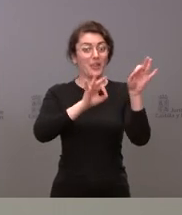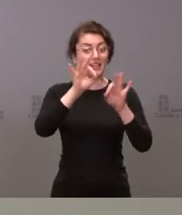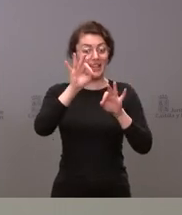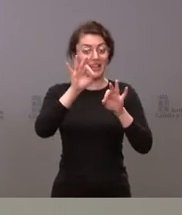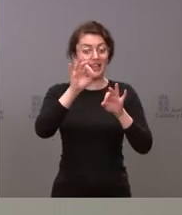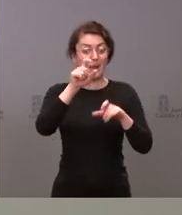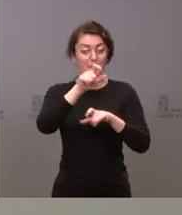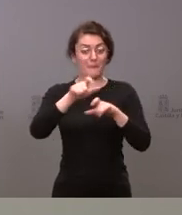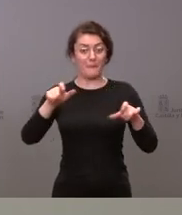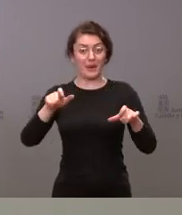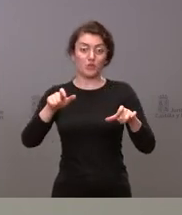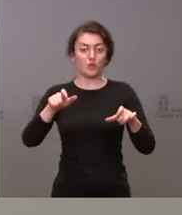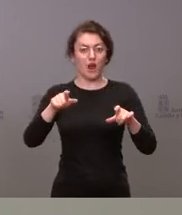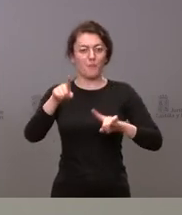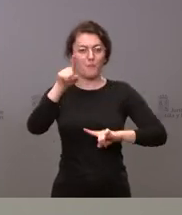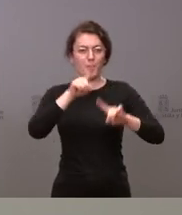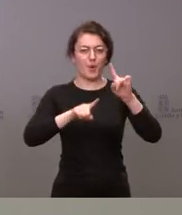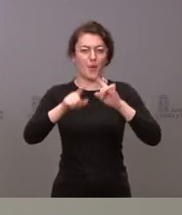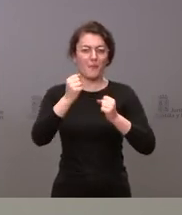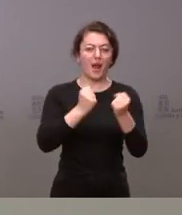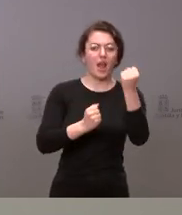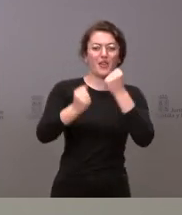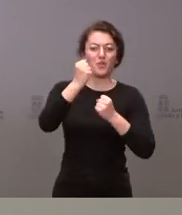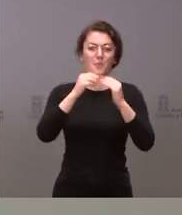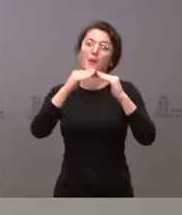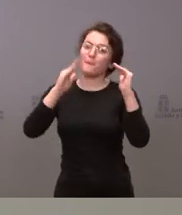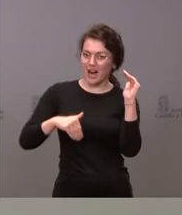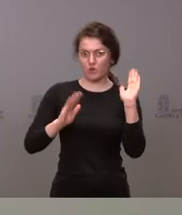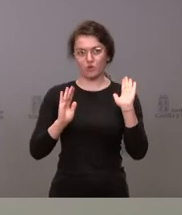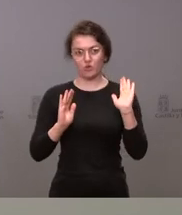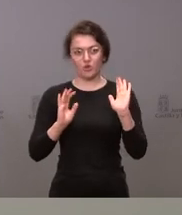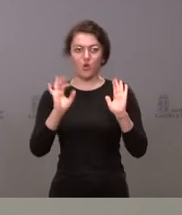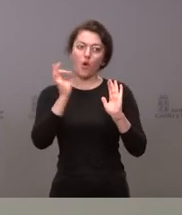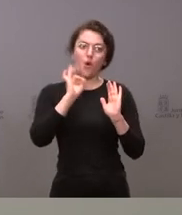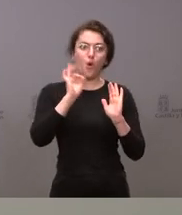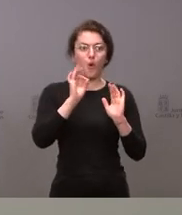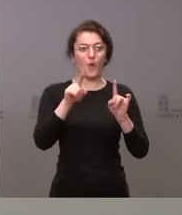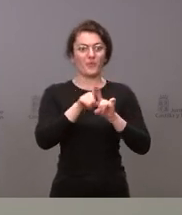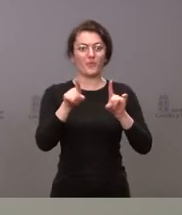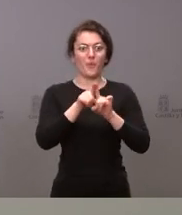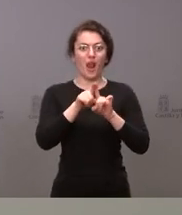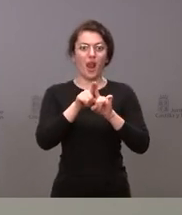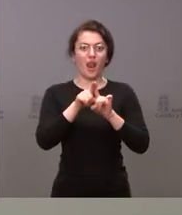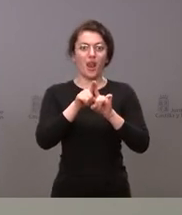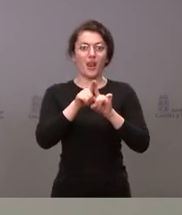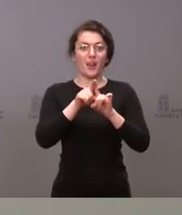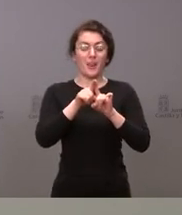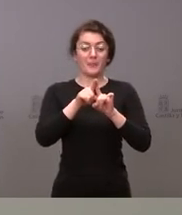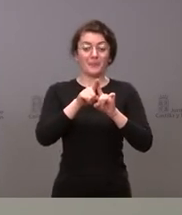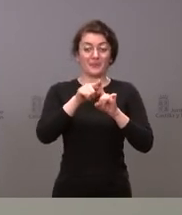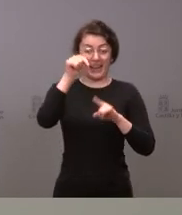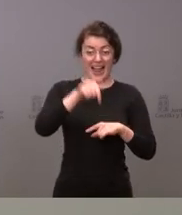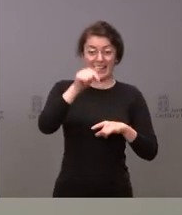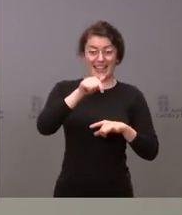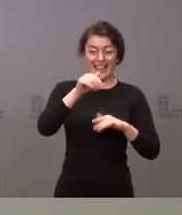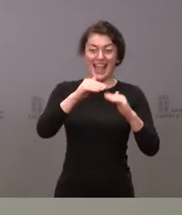en dificultades económicas o saber por ejemplo que en Castilla y León hay un mayor nivel de igualdad que en el conjunto nacional porque